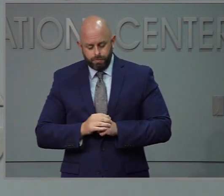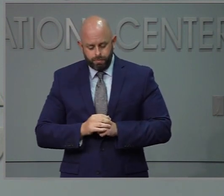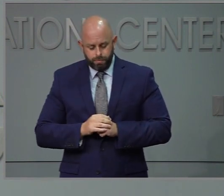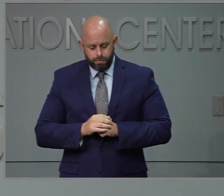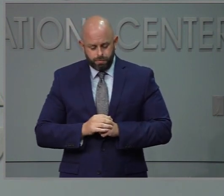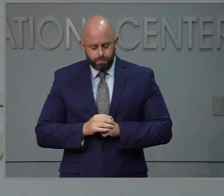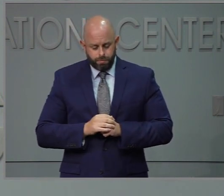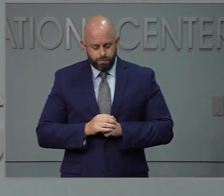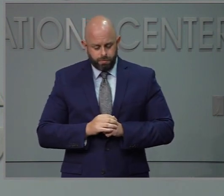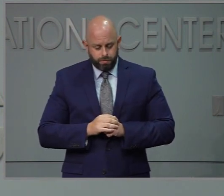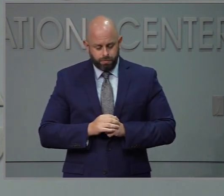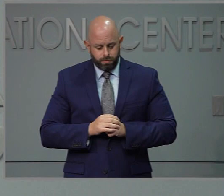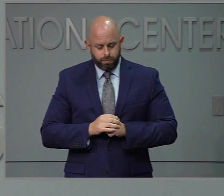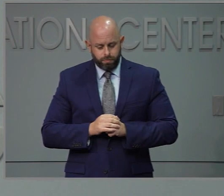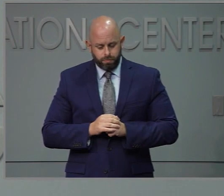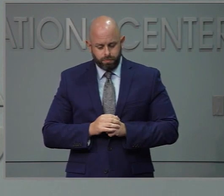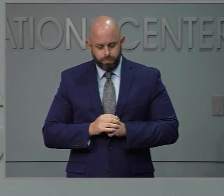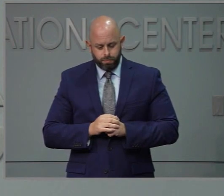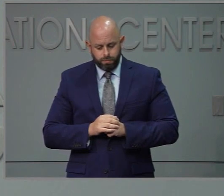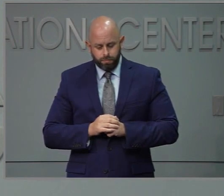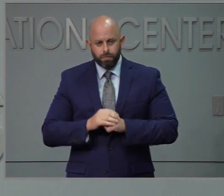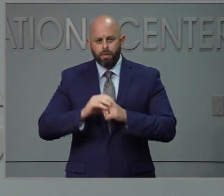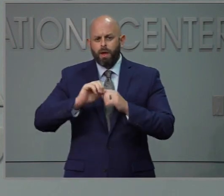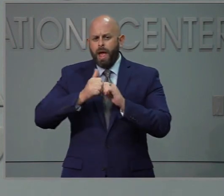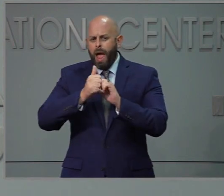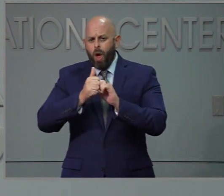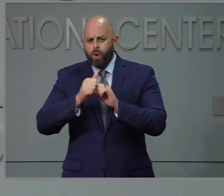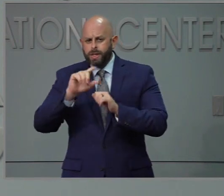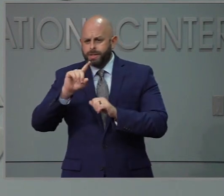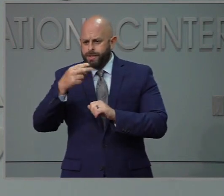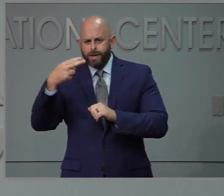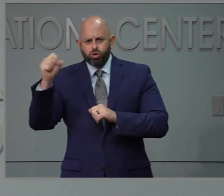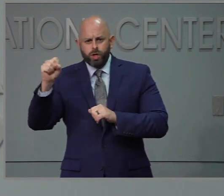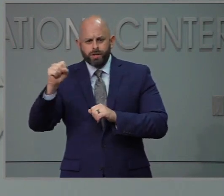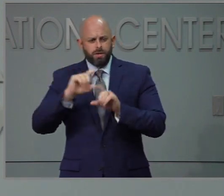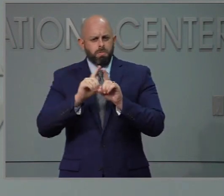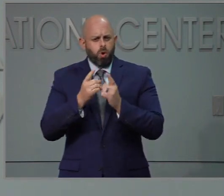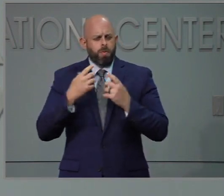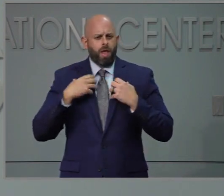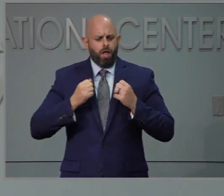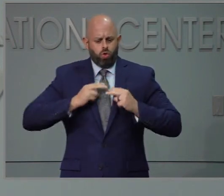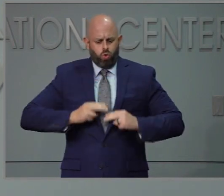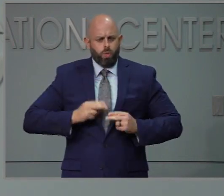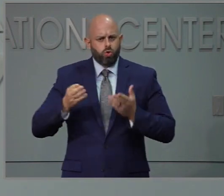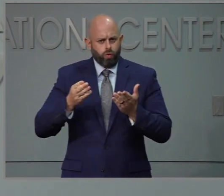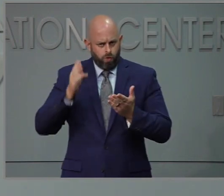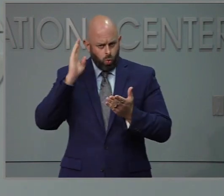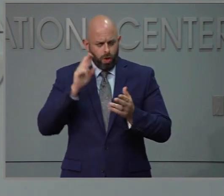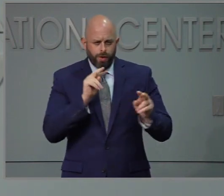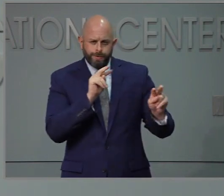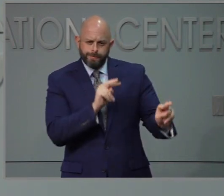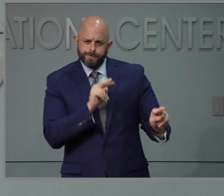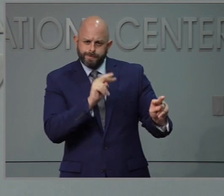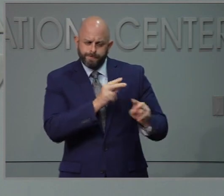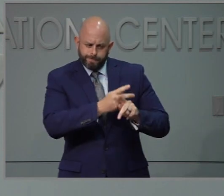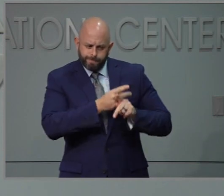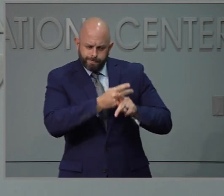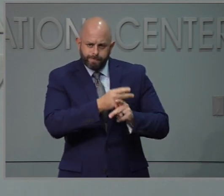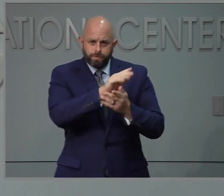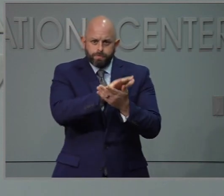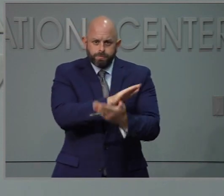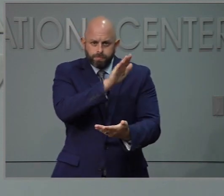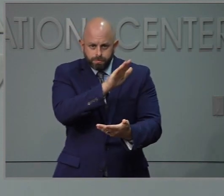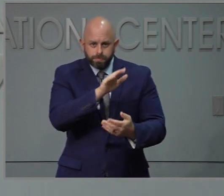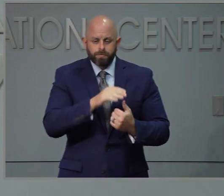departamento y también lo que vigilan en las en los campos es de las universidades en en el condado y en reunión